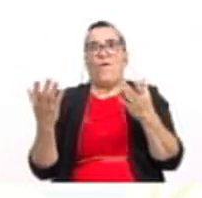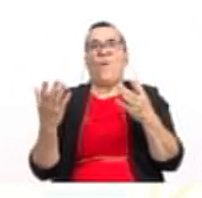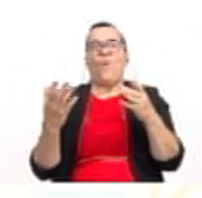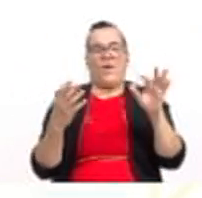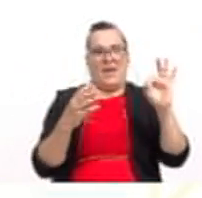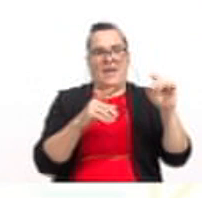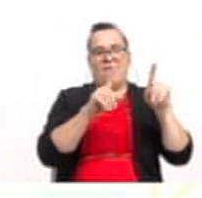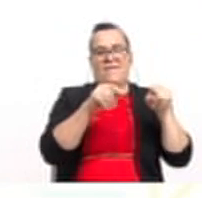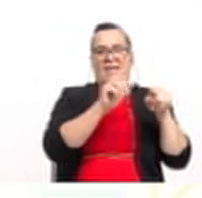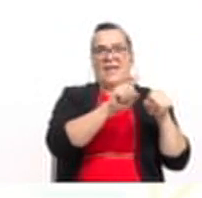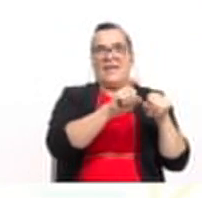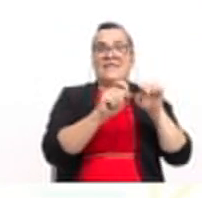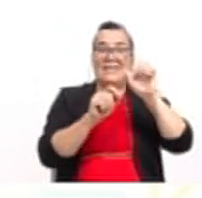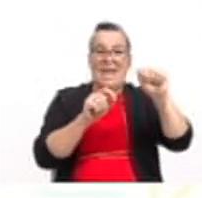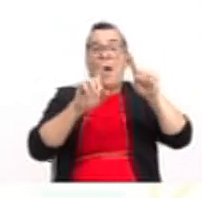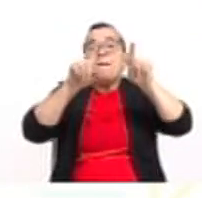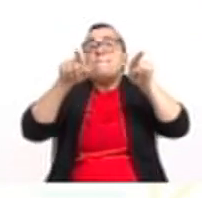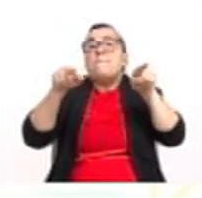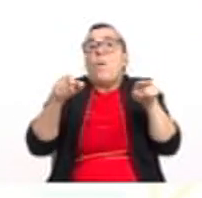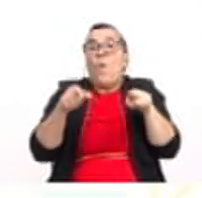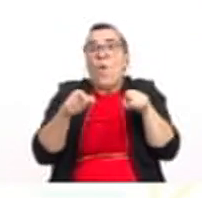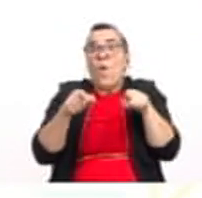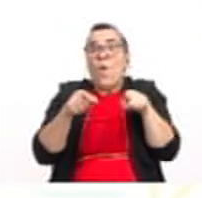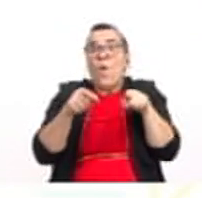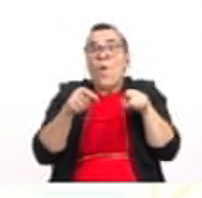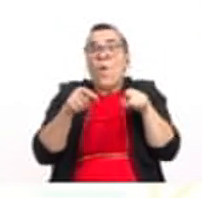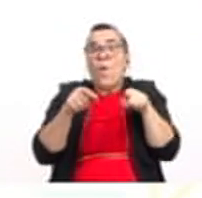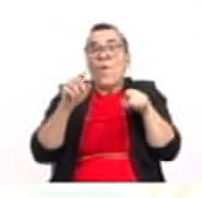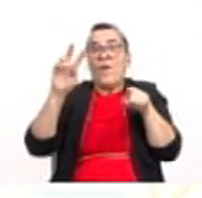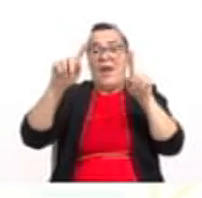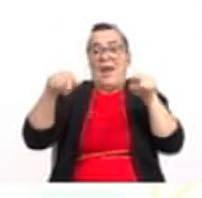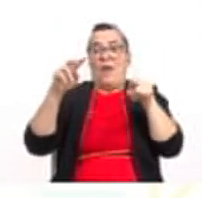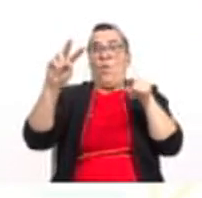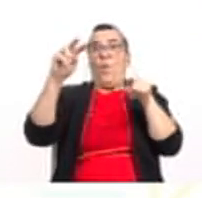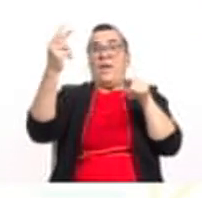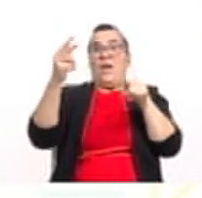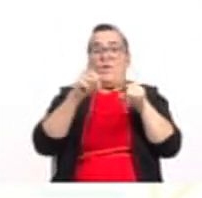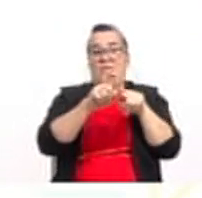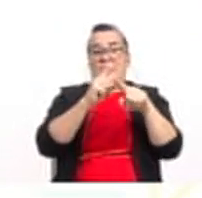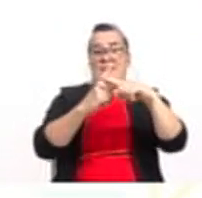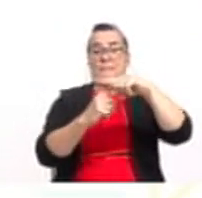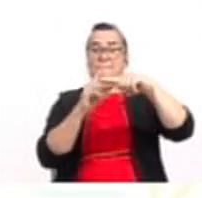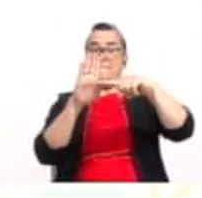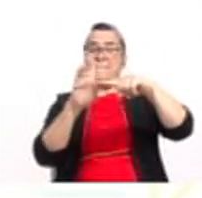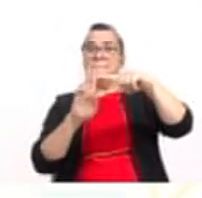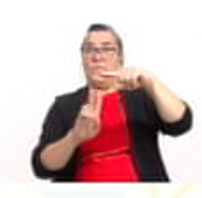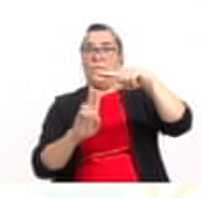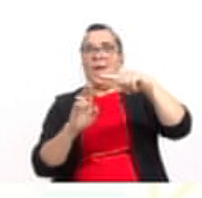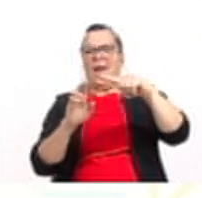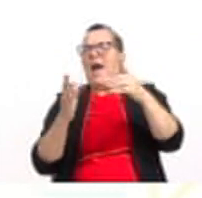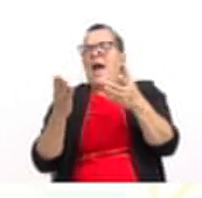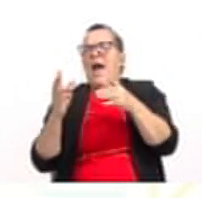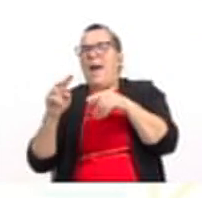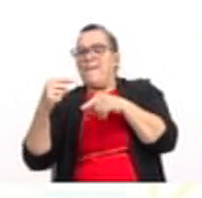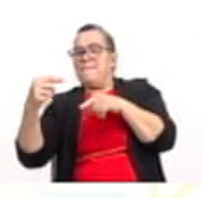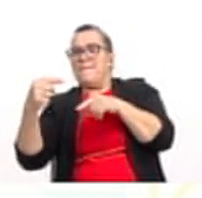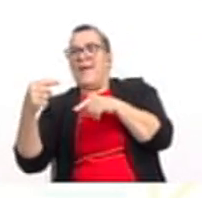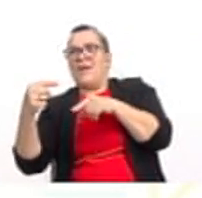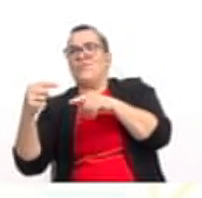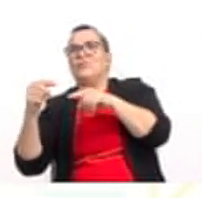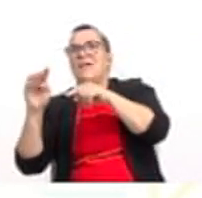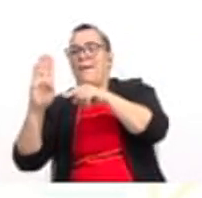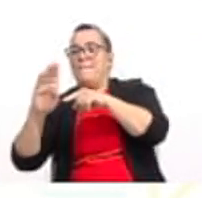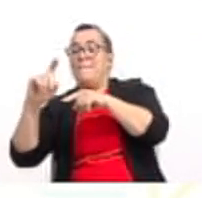x es igual a a por el cuadrado de x más b sobre 2, menos b al cuadrado